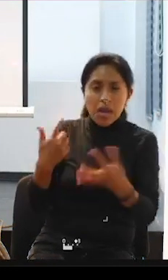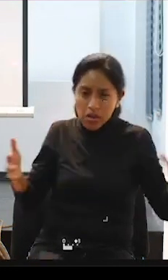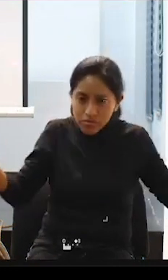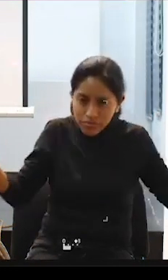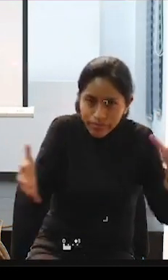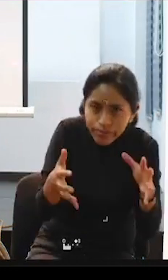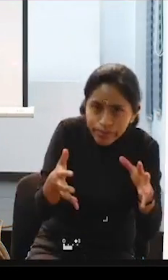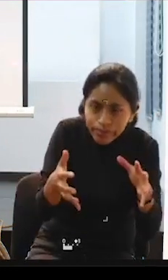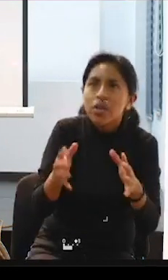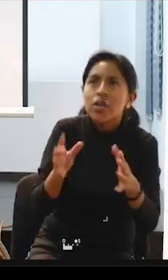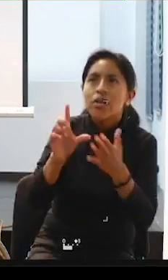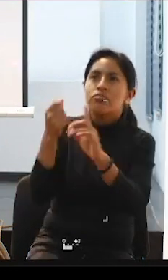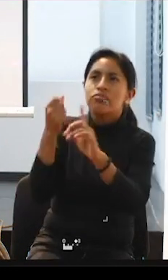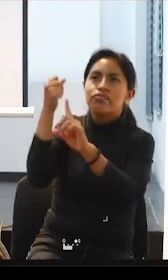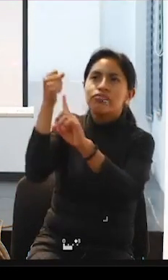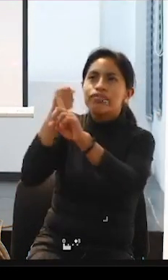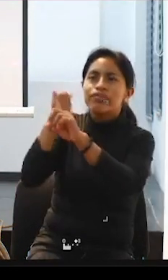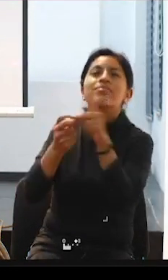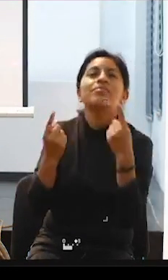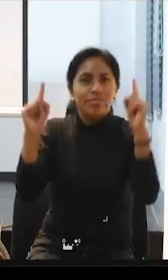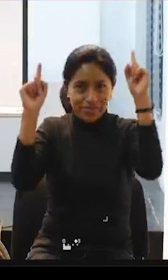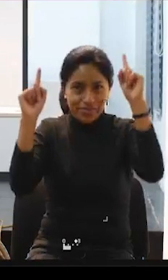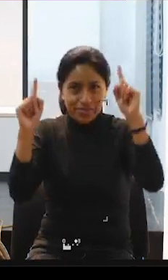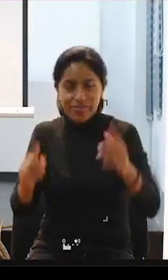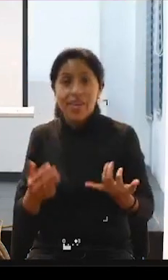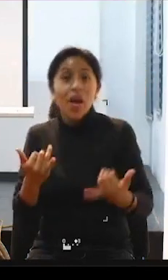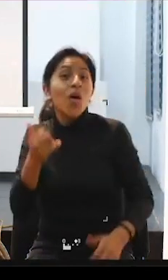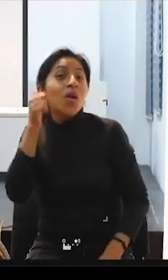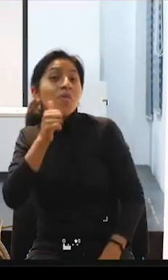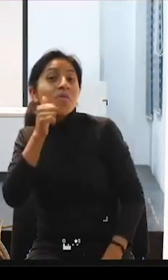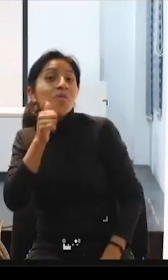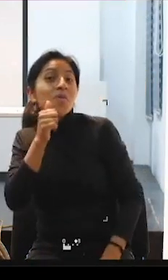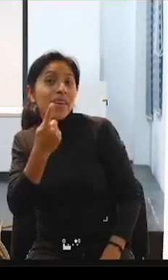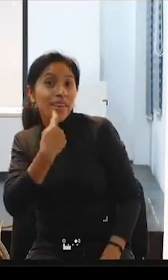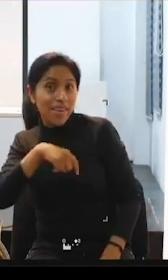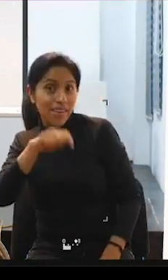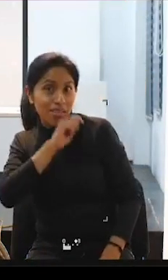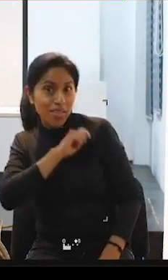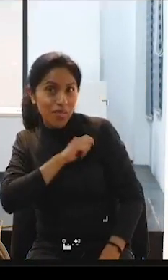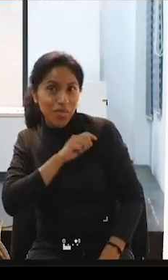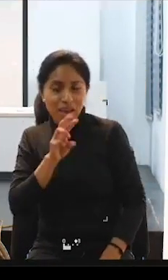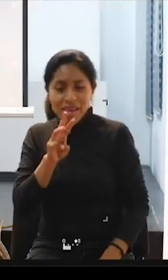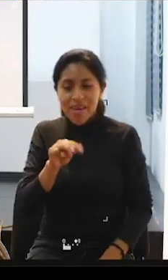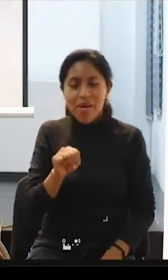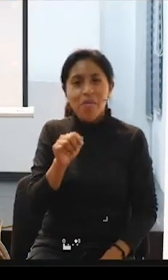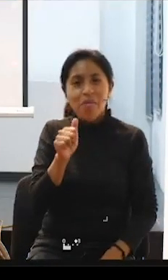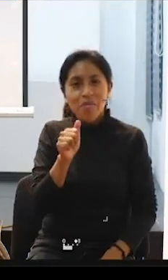por detrás. Gracias. Bueno, ahora Marga, Marga, ¿nos acompañas aún?